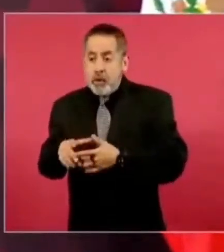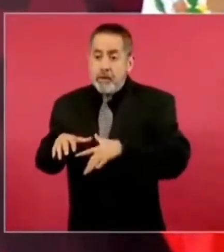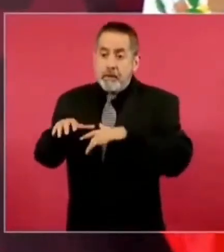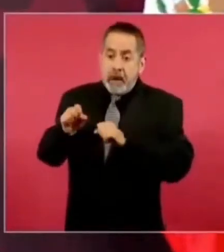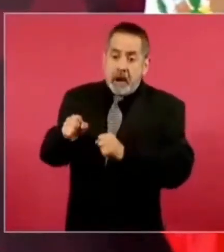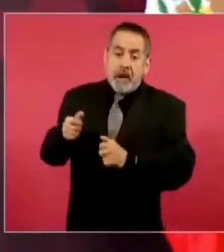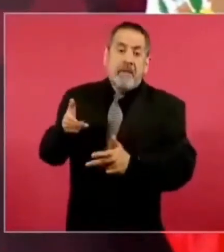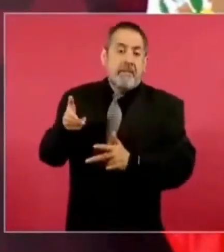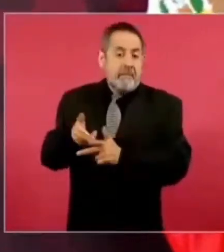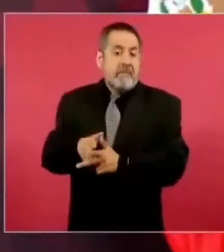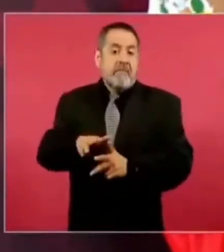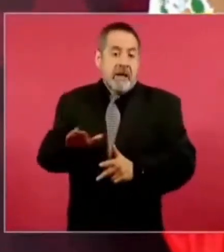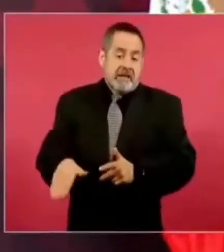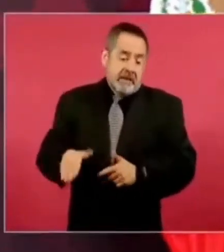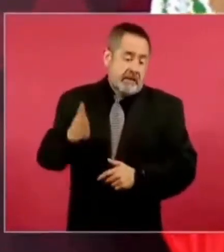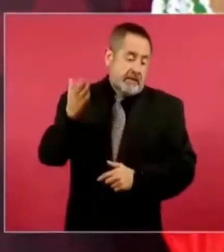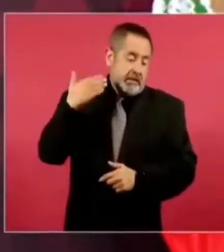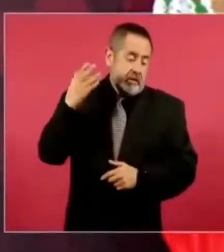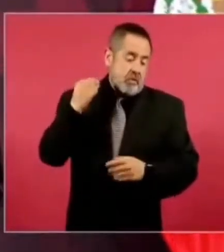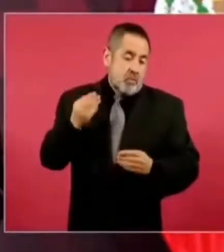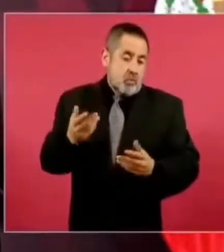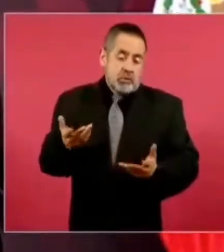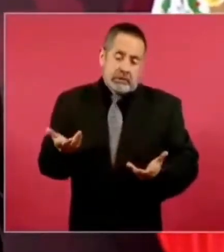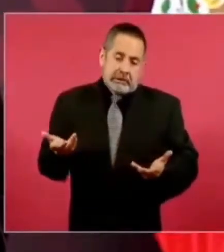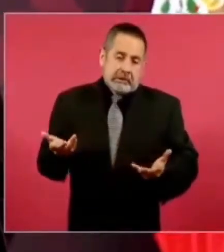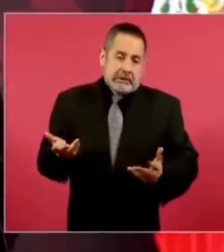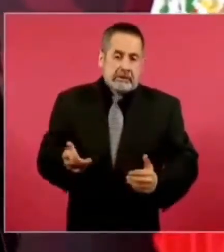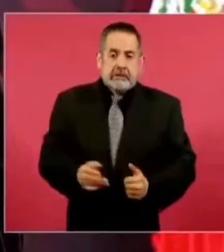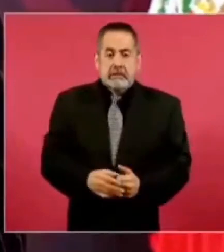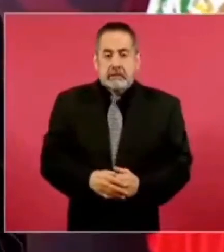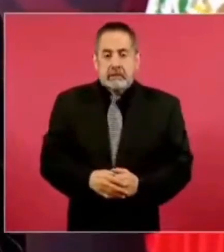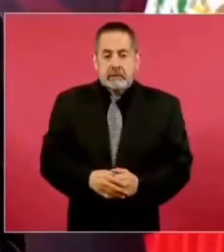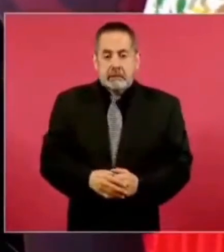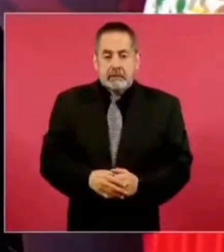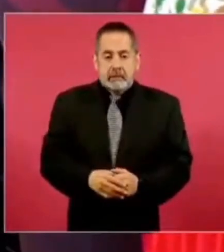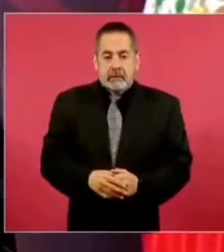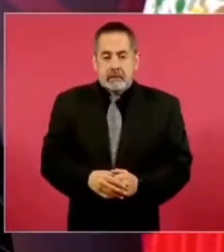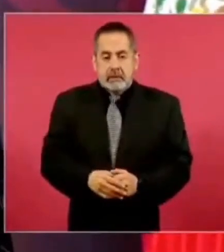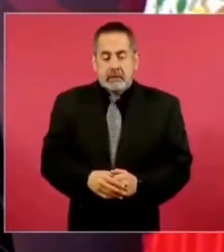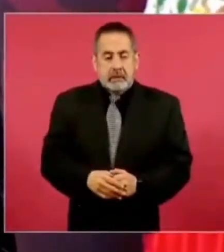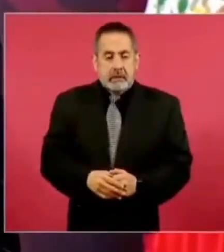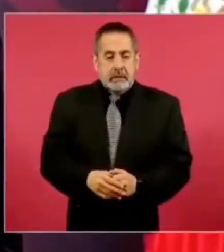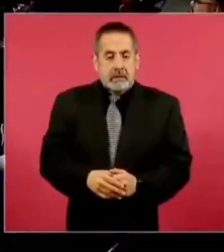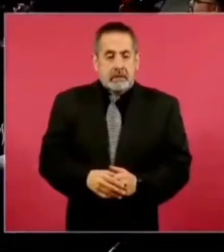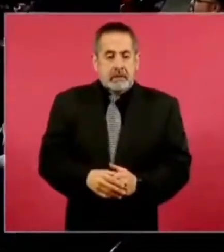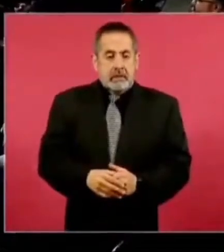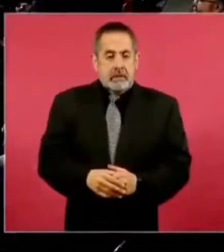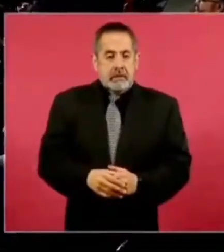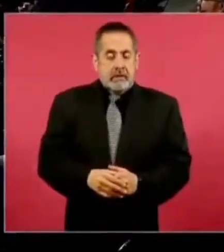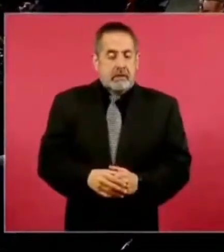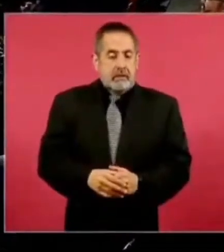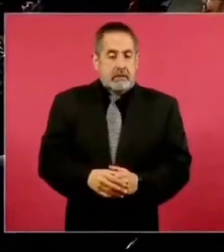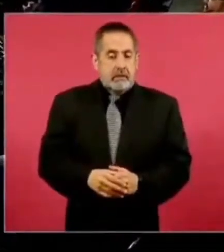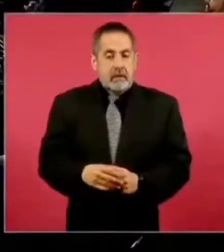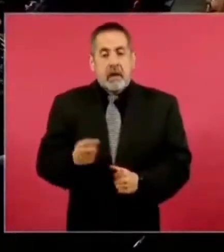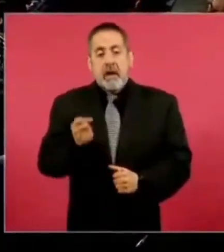y de gente de México que iba a la frontera.